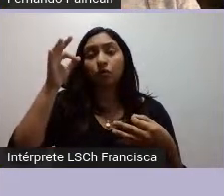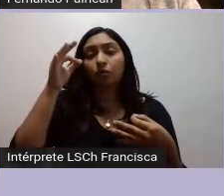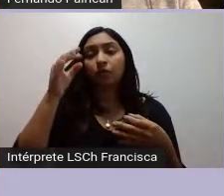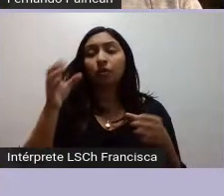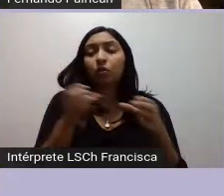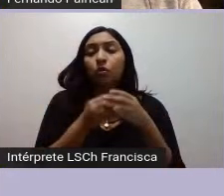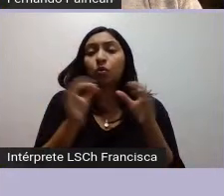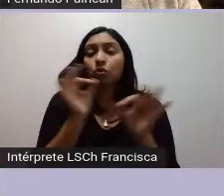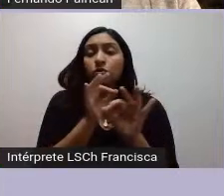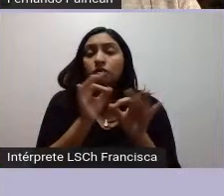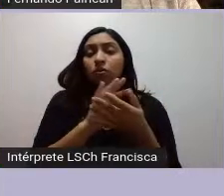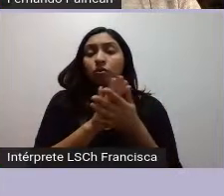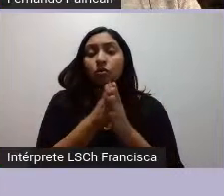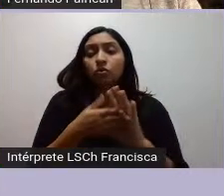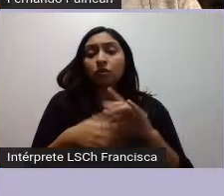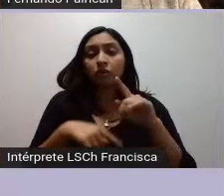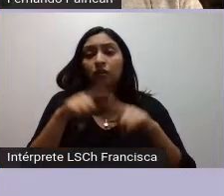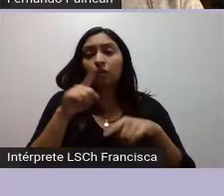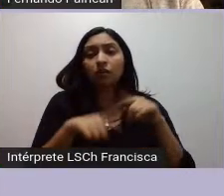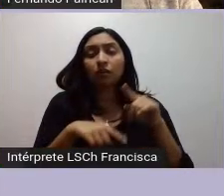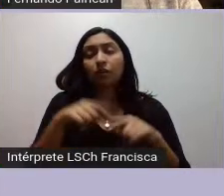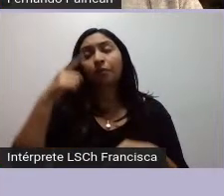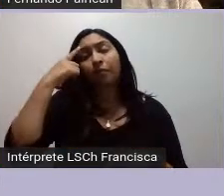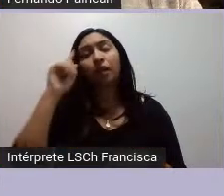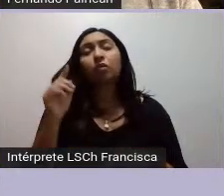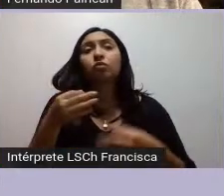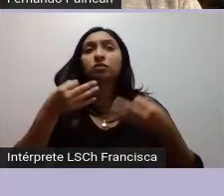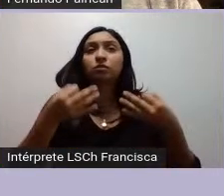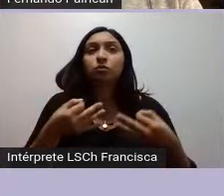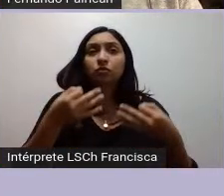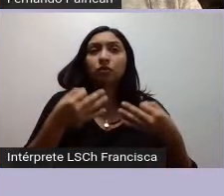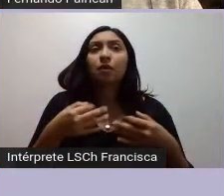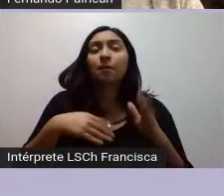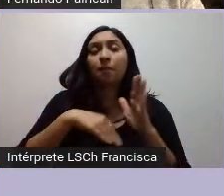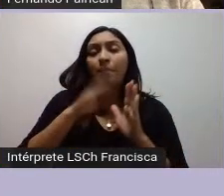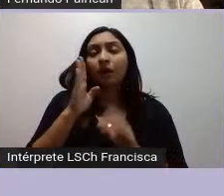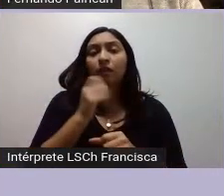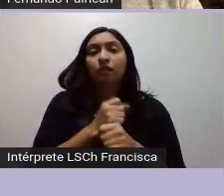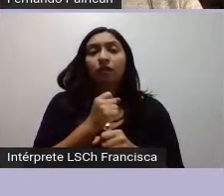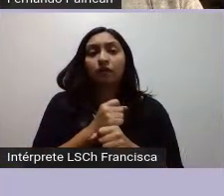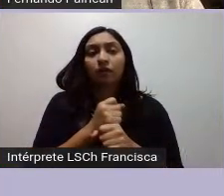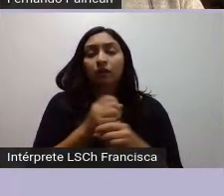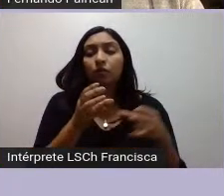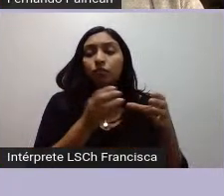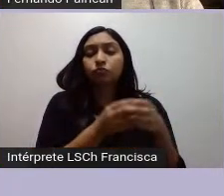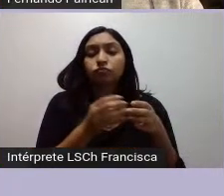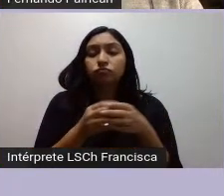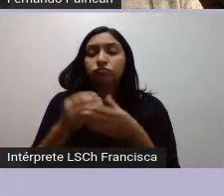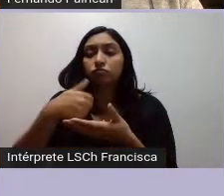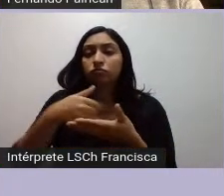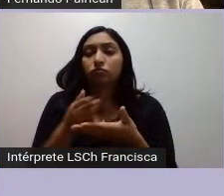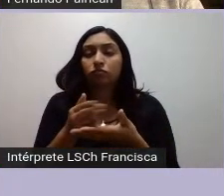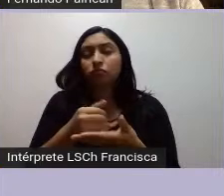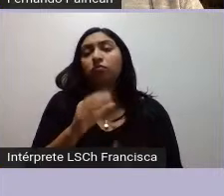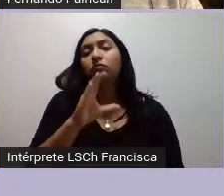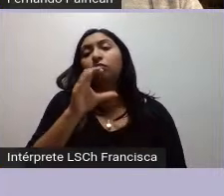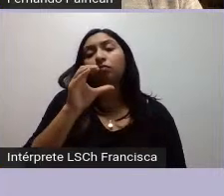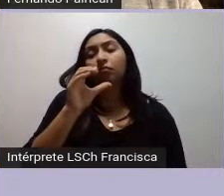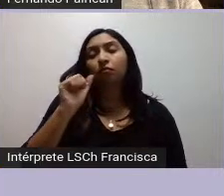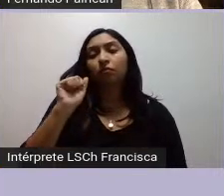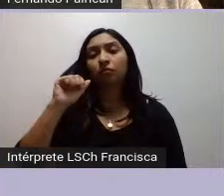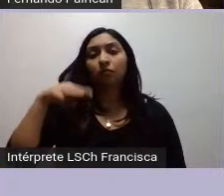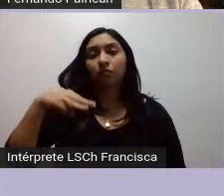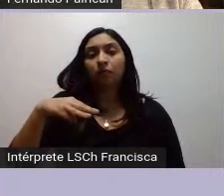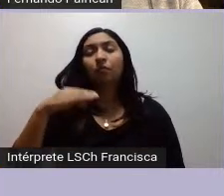quienes seguramente más lo han trabajado han sido esta organización la CAM que ya tiene cerca de 20